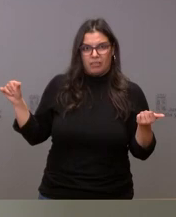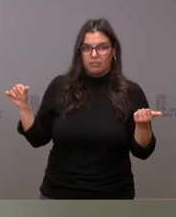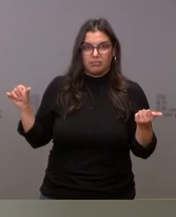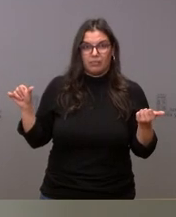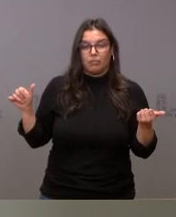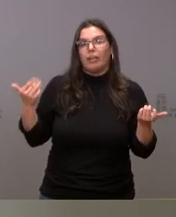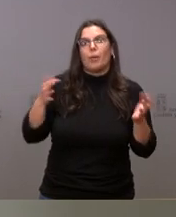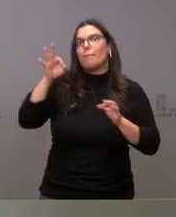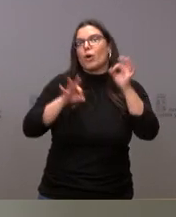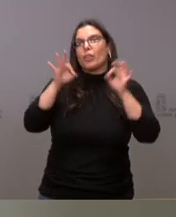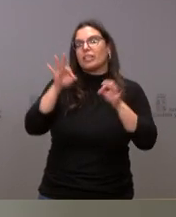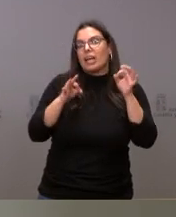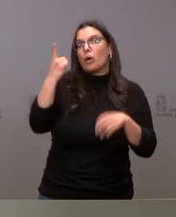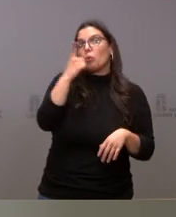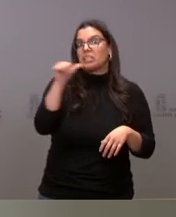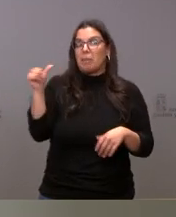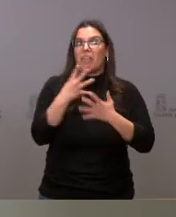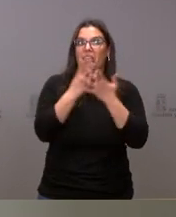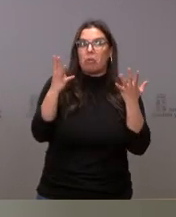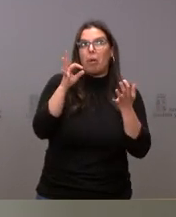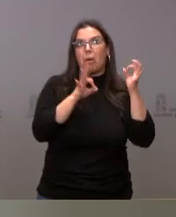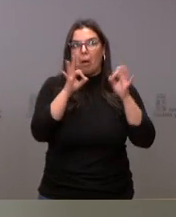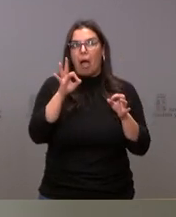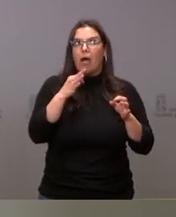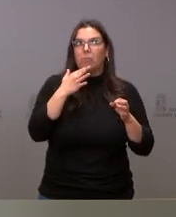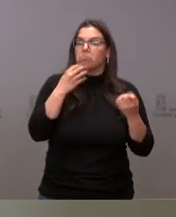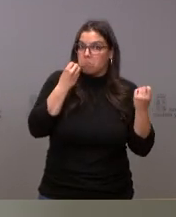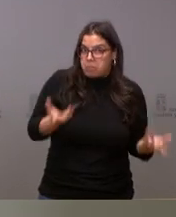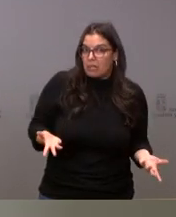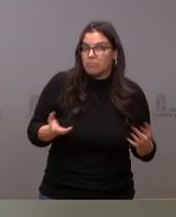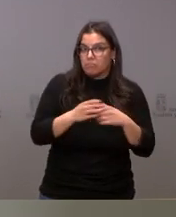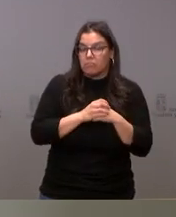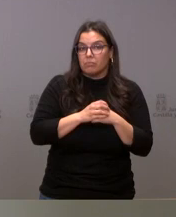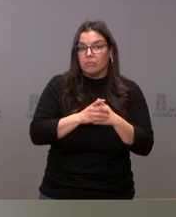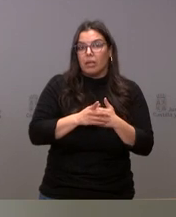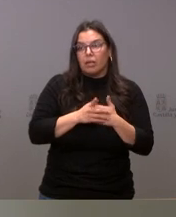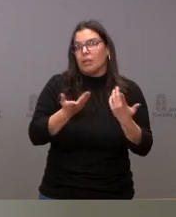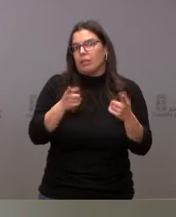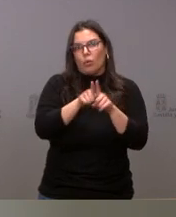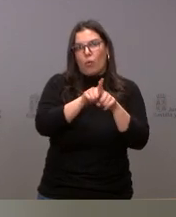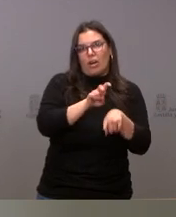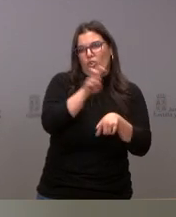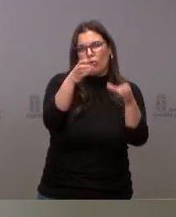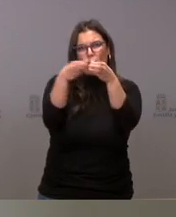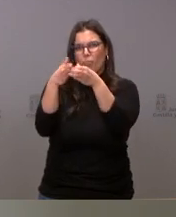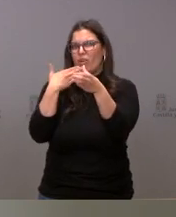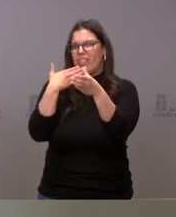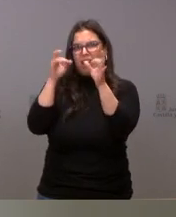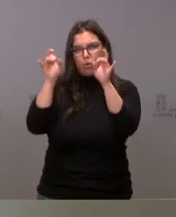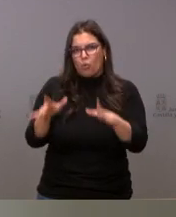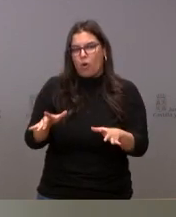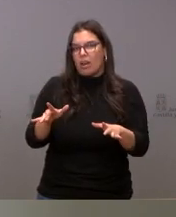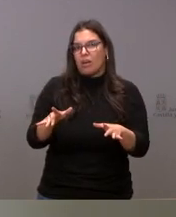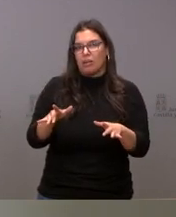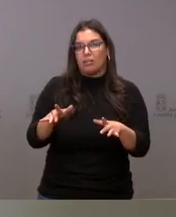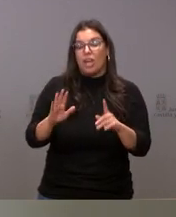el porcentaje para una semana no me parece baladí y es previsible que como lo he dicho en otros grupos de edad no se